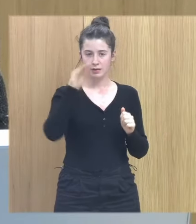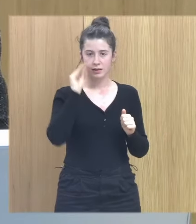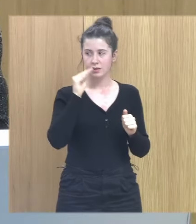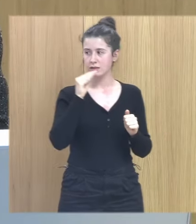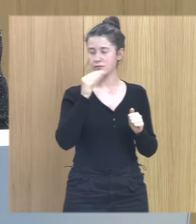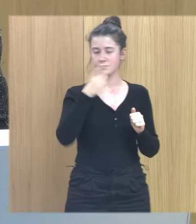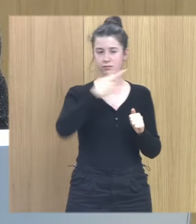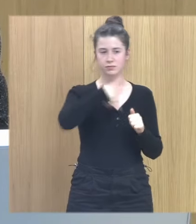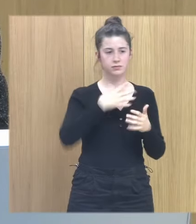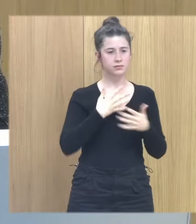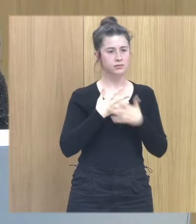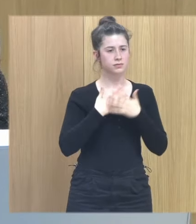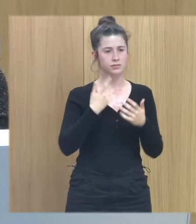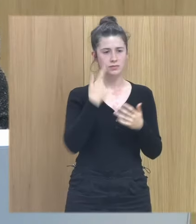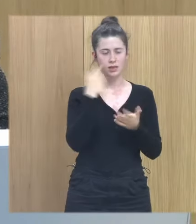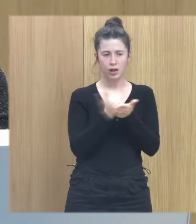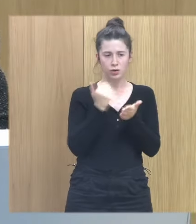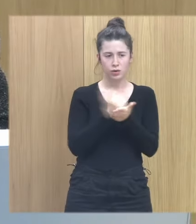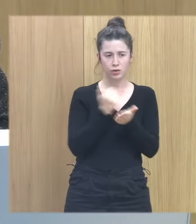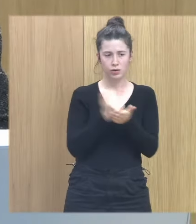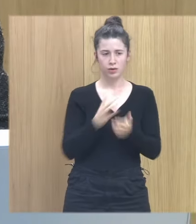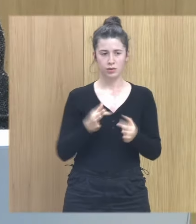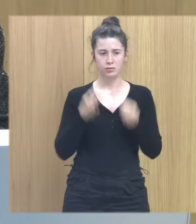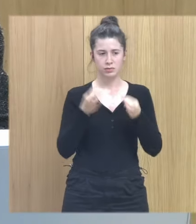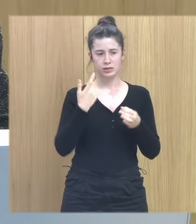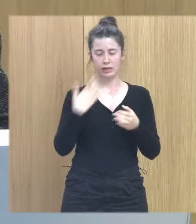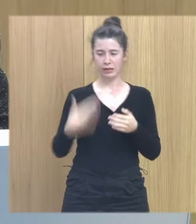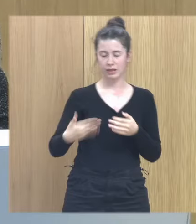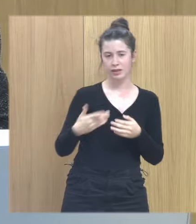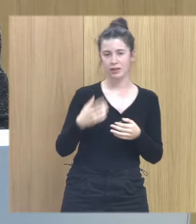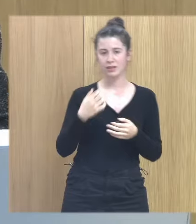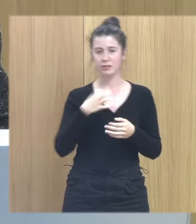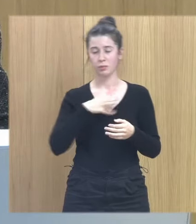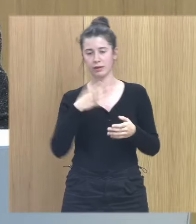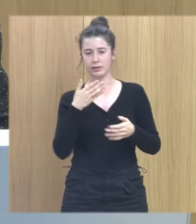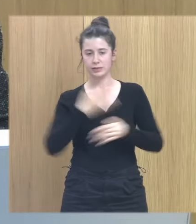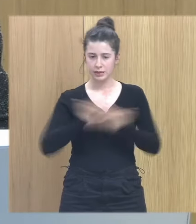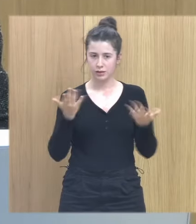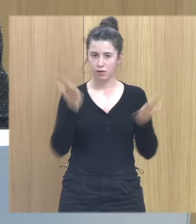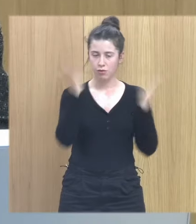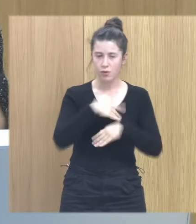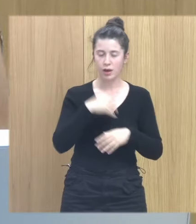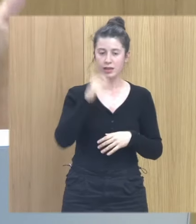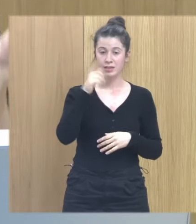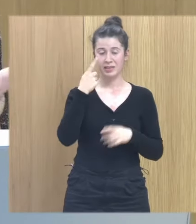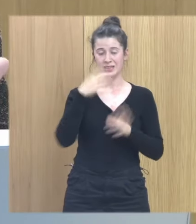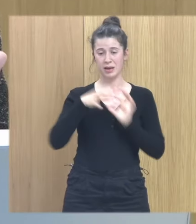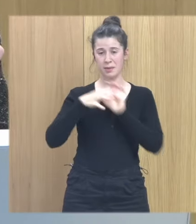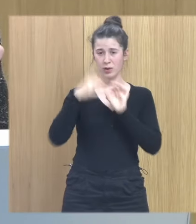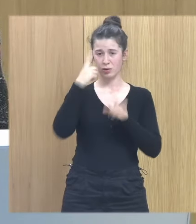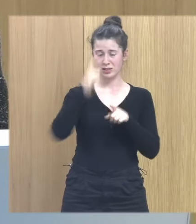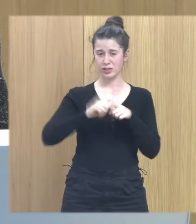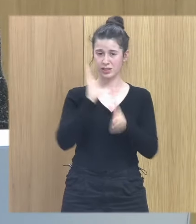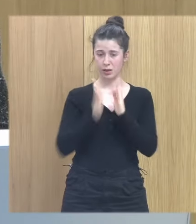intervención que hacemos con ellos siempre tienden a entender que no les importamos siempre tienden a desconfiar construir el vínculo psicoterapéutico cuando yo tengo